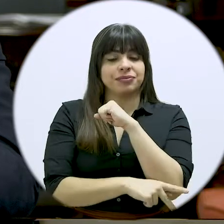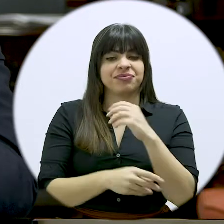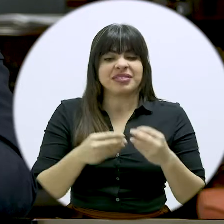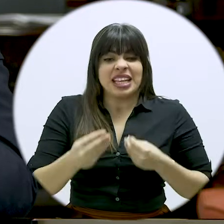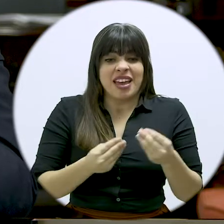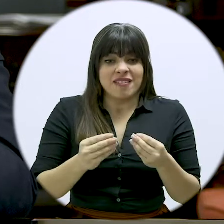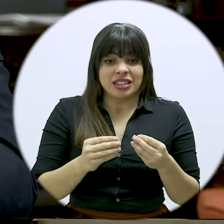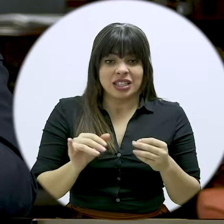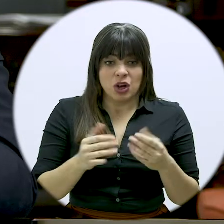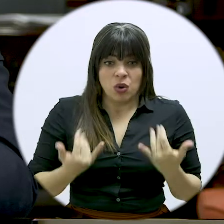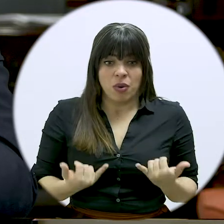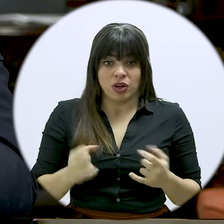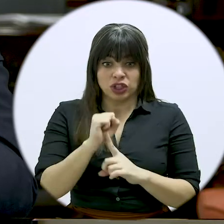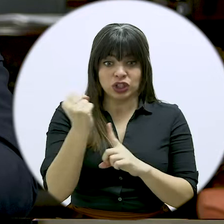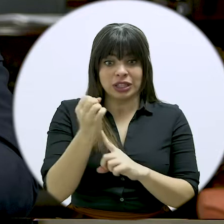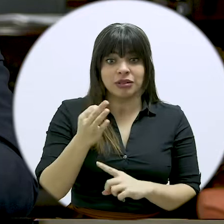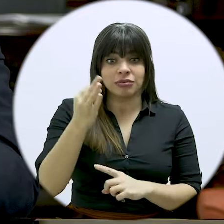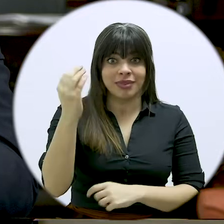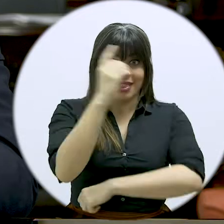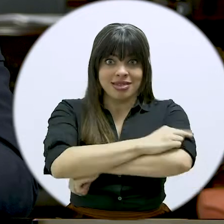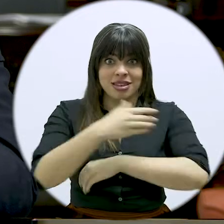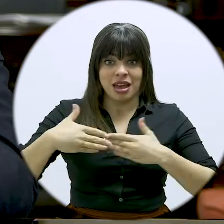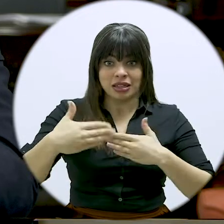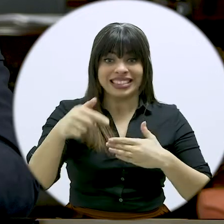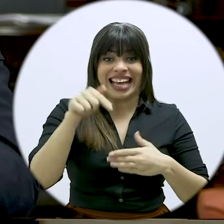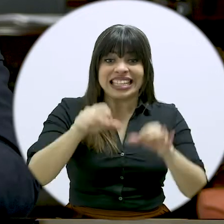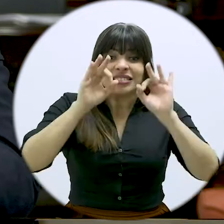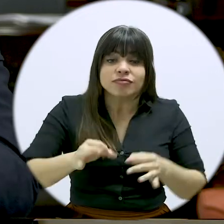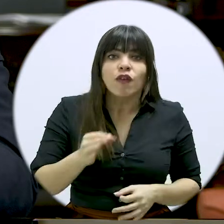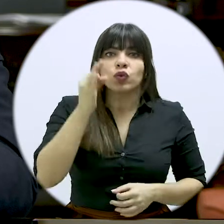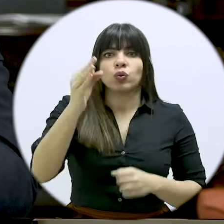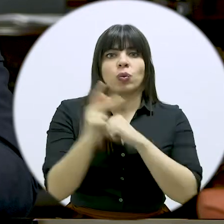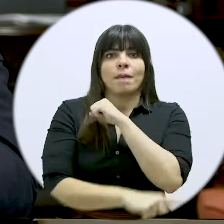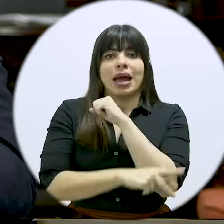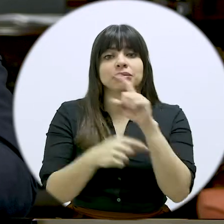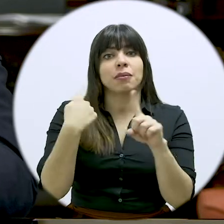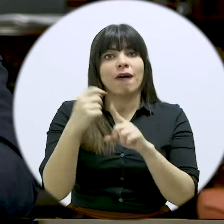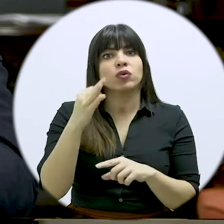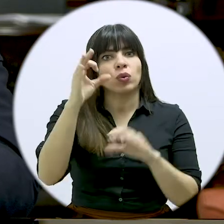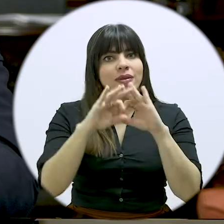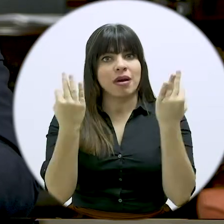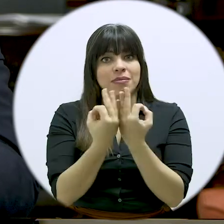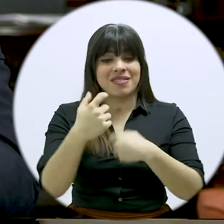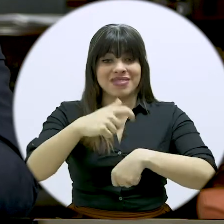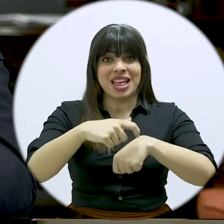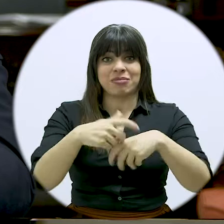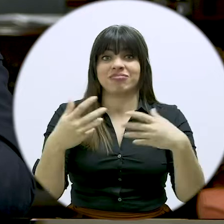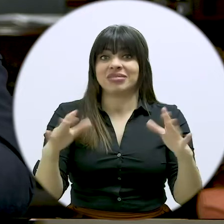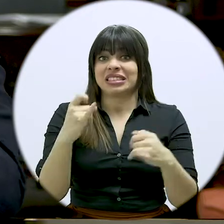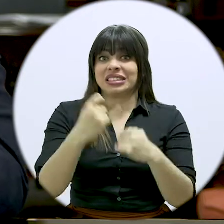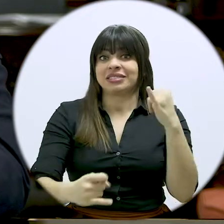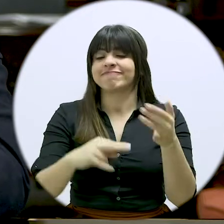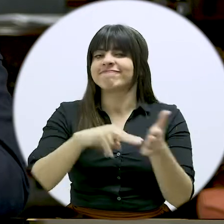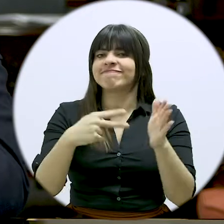Lo que hagamos como sociedad en los próximos días determinará el futuro de la nación y de nuestras familias. El tiempo